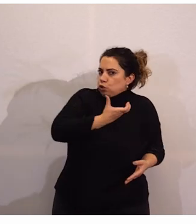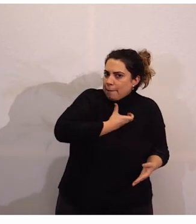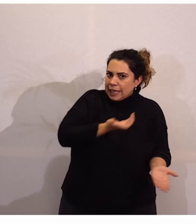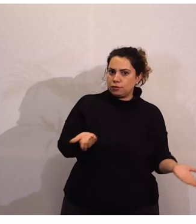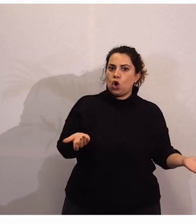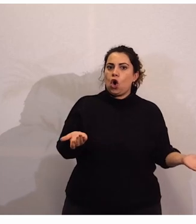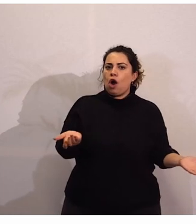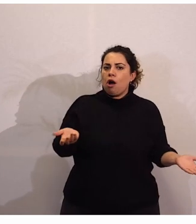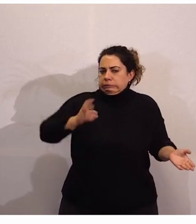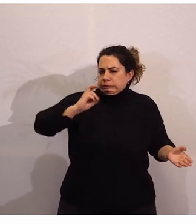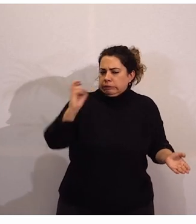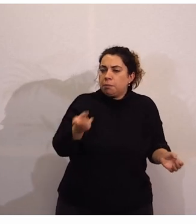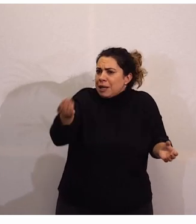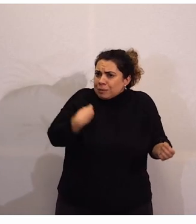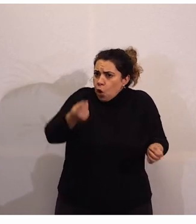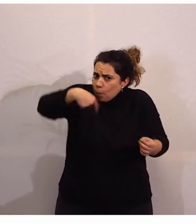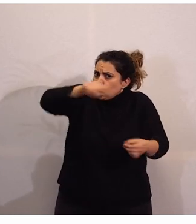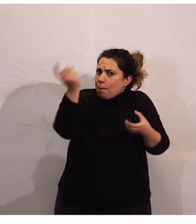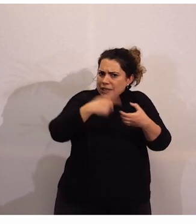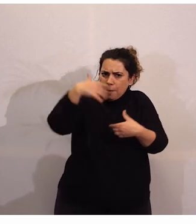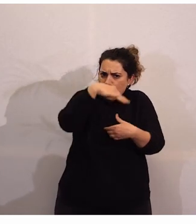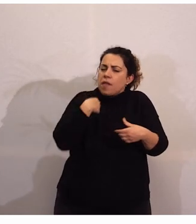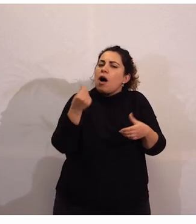donde vosotros participéis.